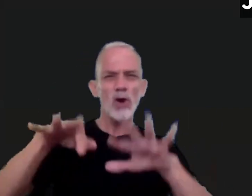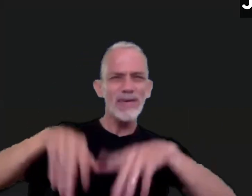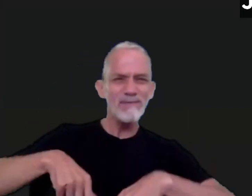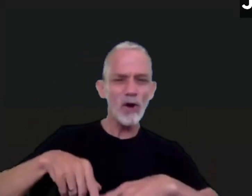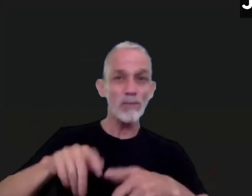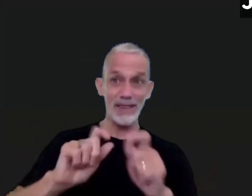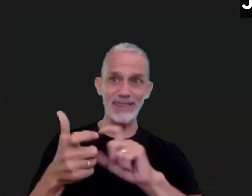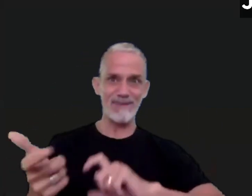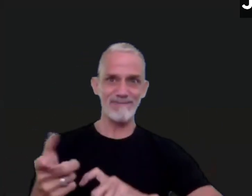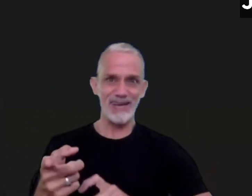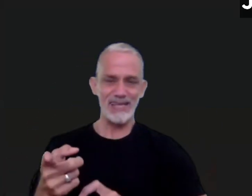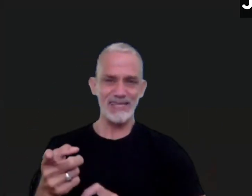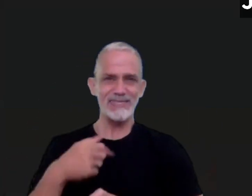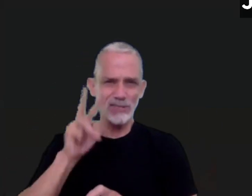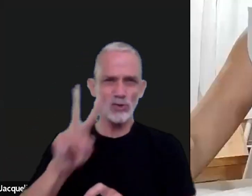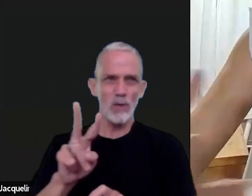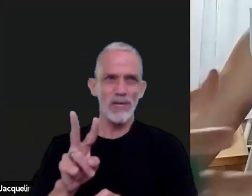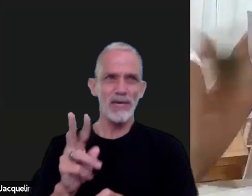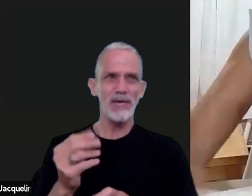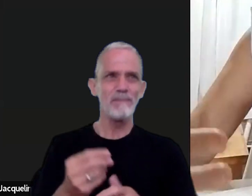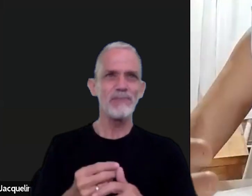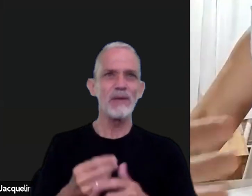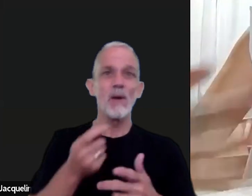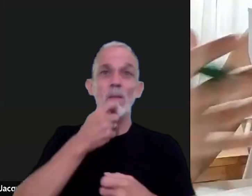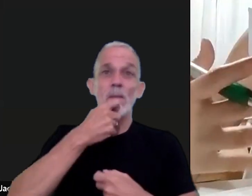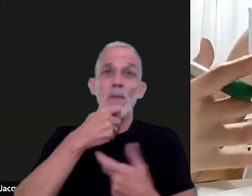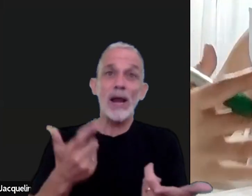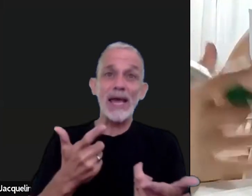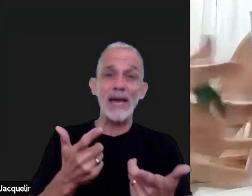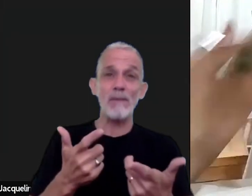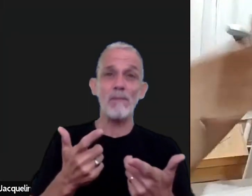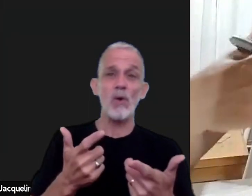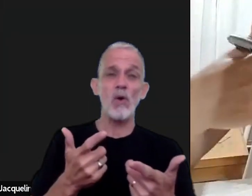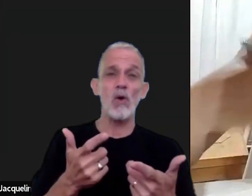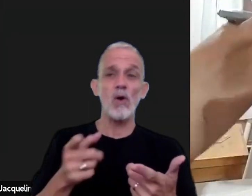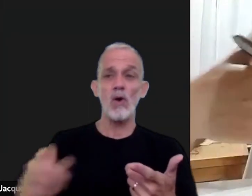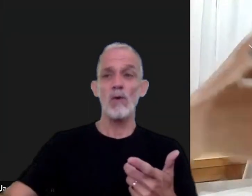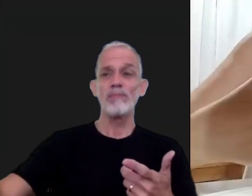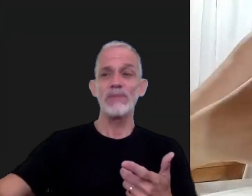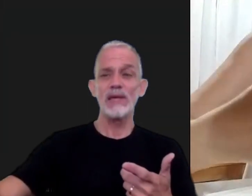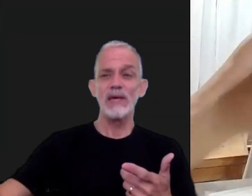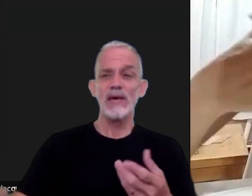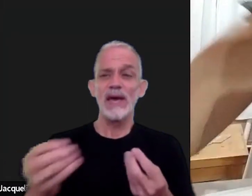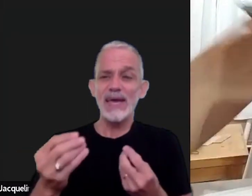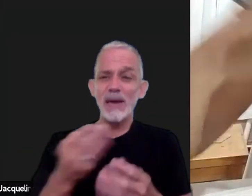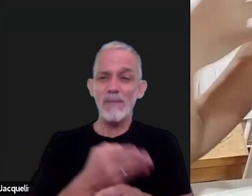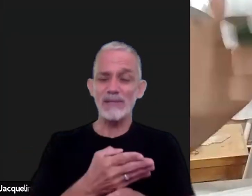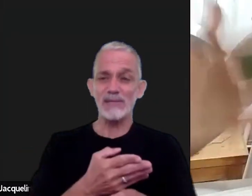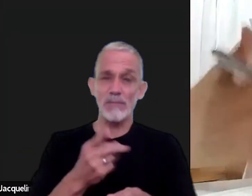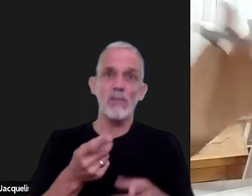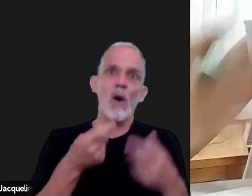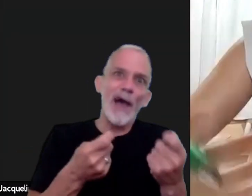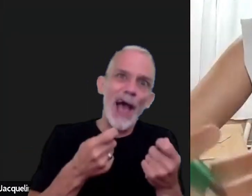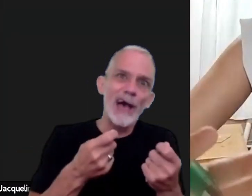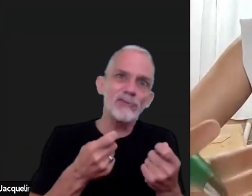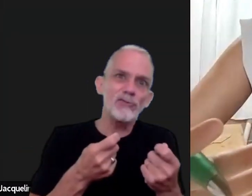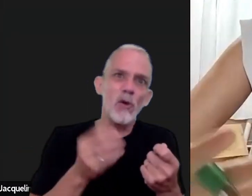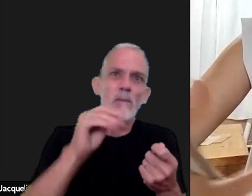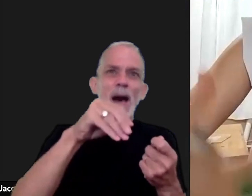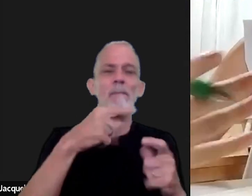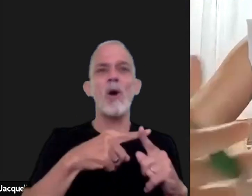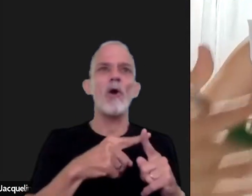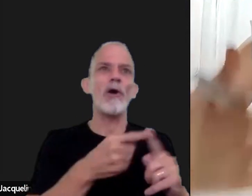transferencia que por ejemplo lo que me pasaba es que me decía que no se había un gasto extraordinario por un